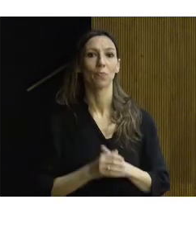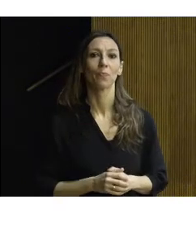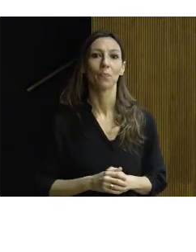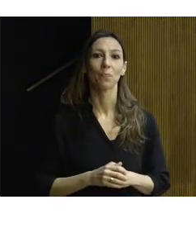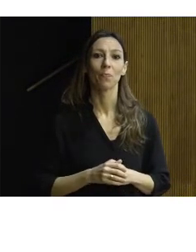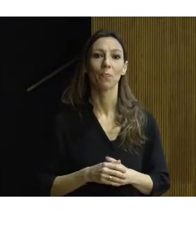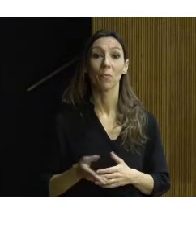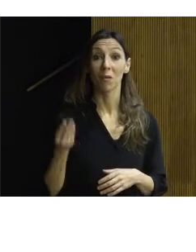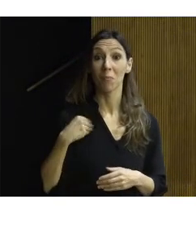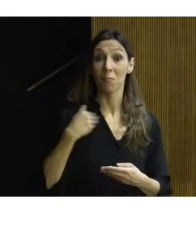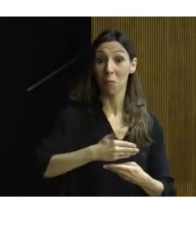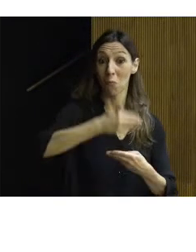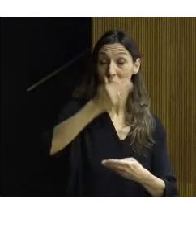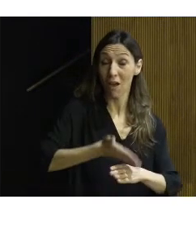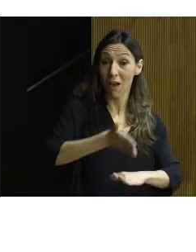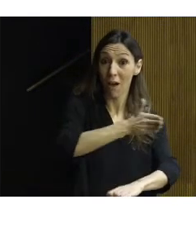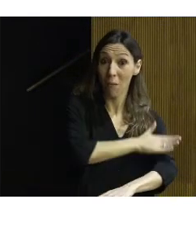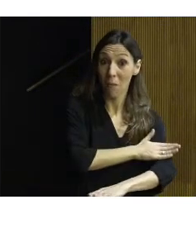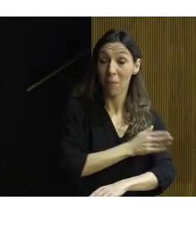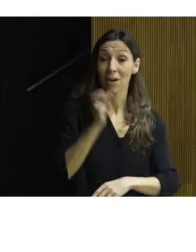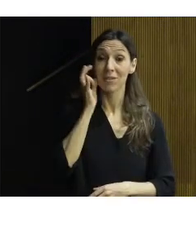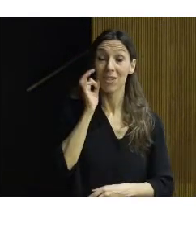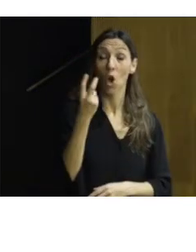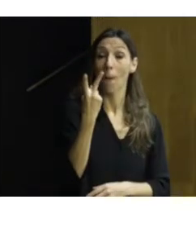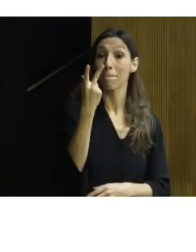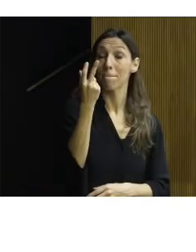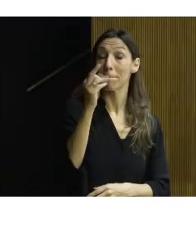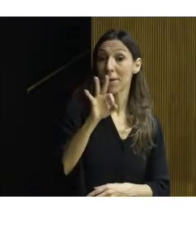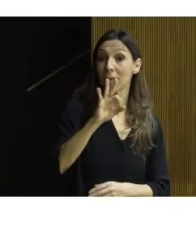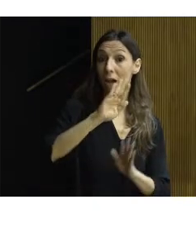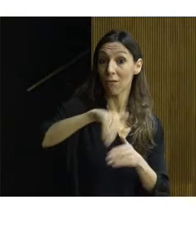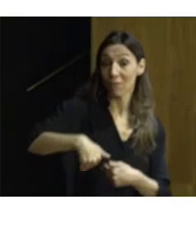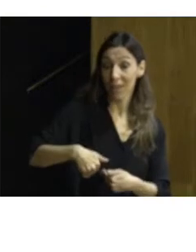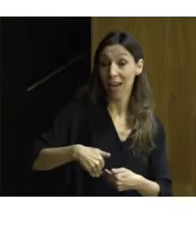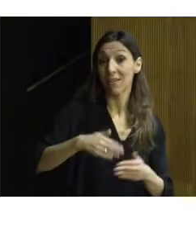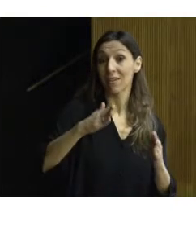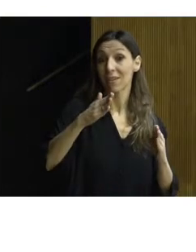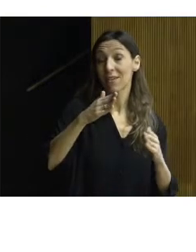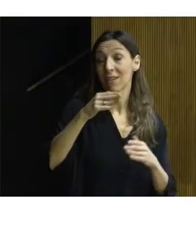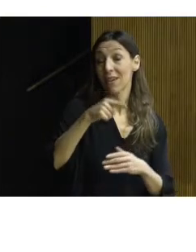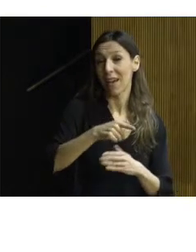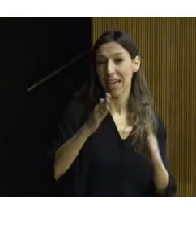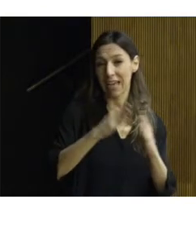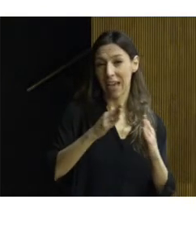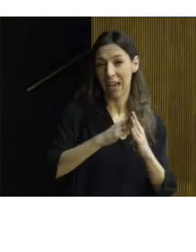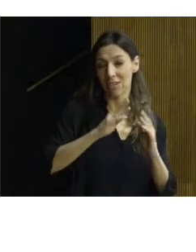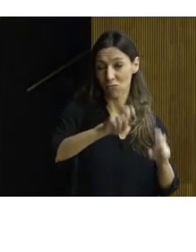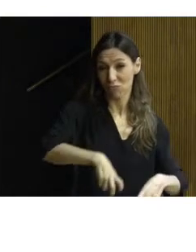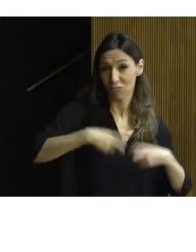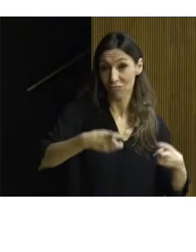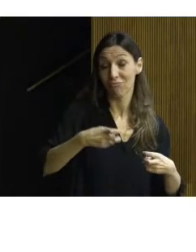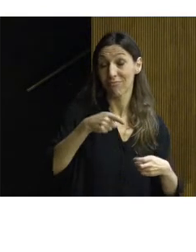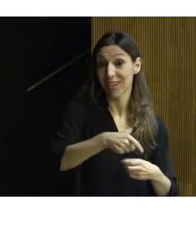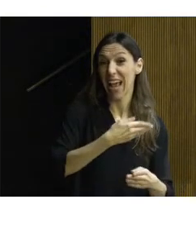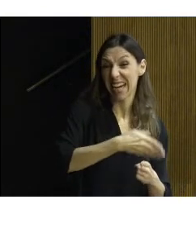En la misma muralla de Palma, a finales del siglo XX, al derribar unas casas, aparecieron los restos de unos baluartes que habían permanecido ocultos.